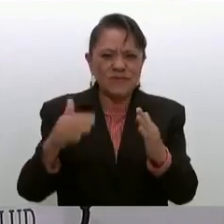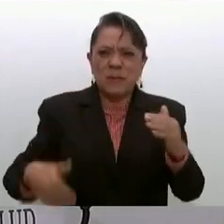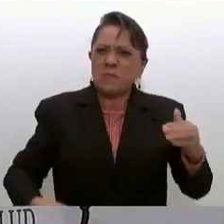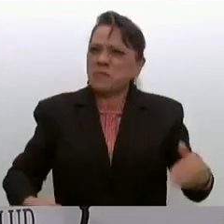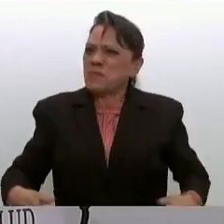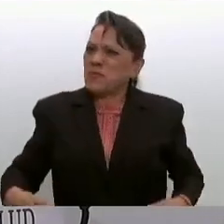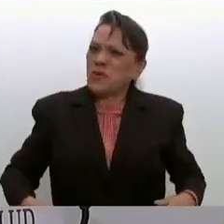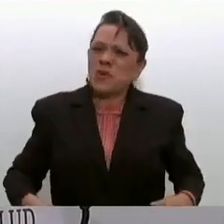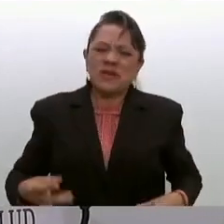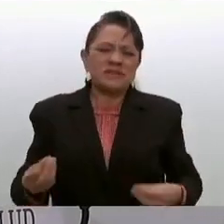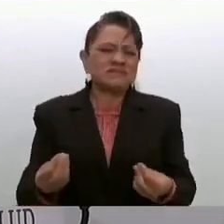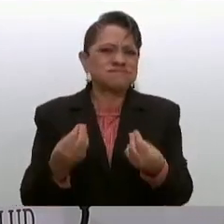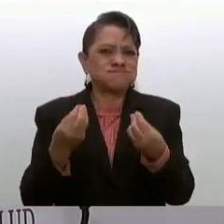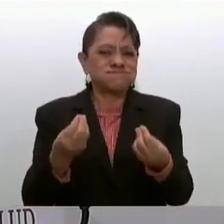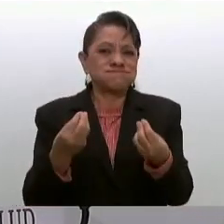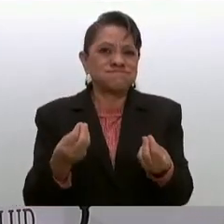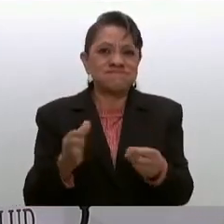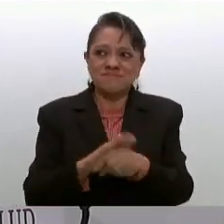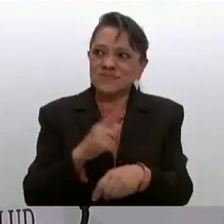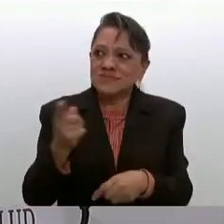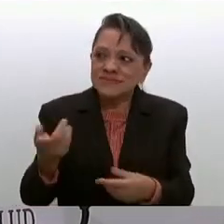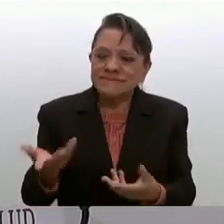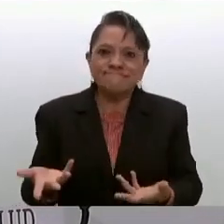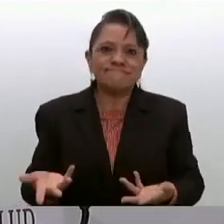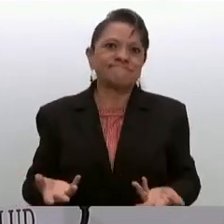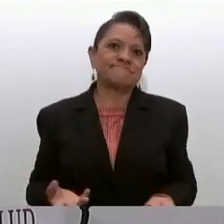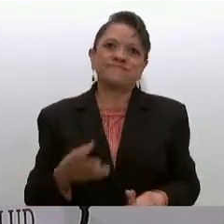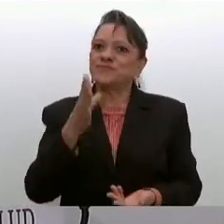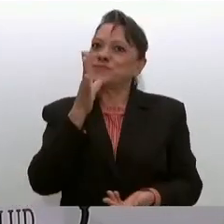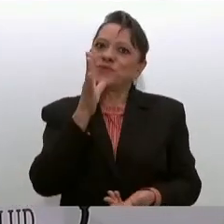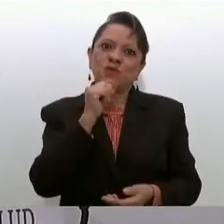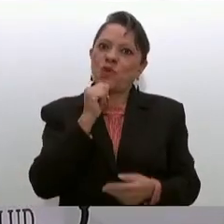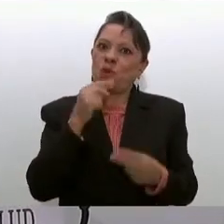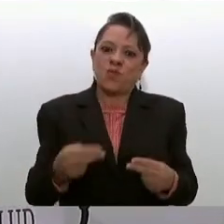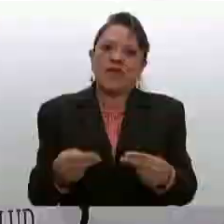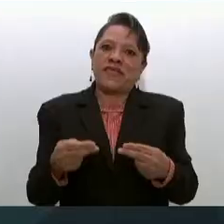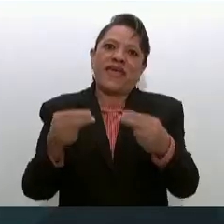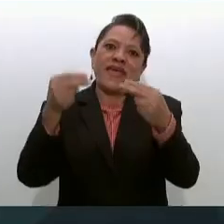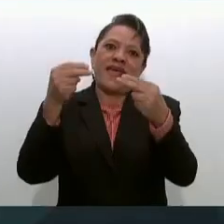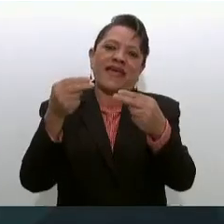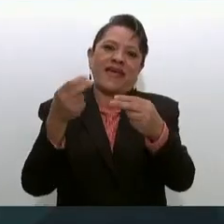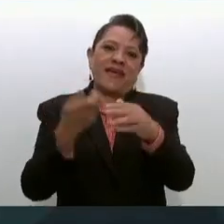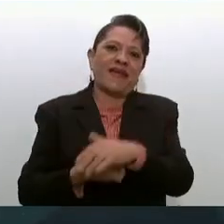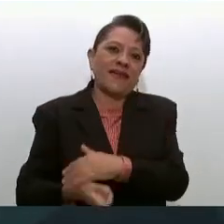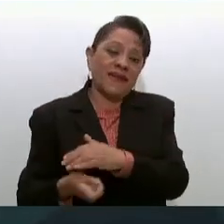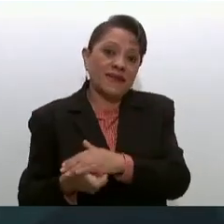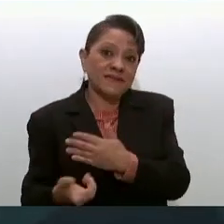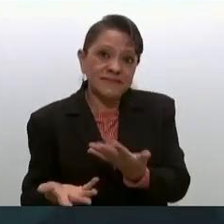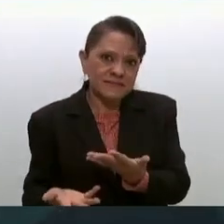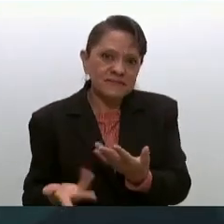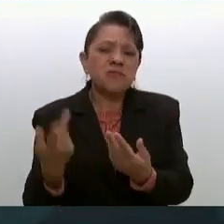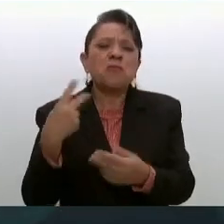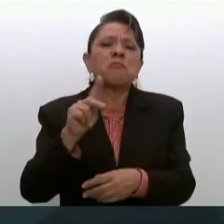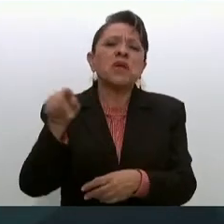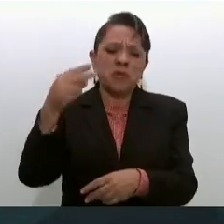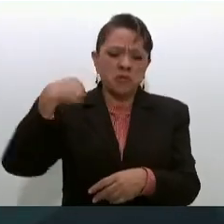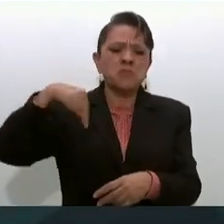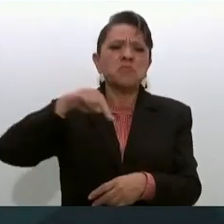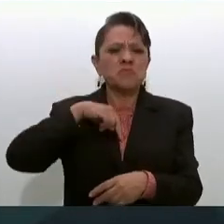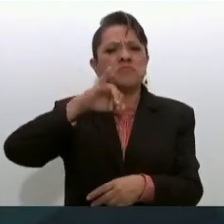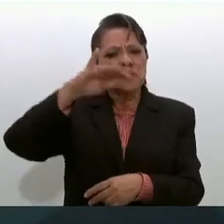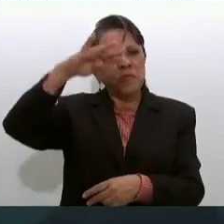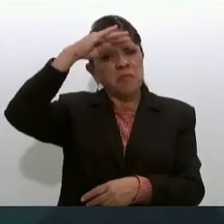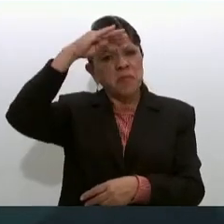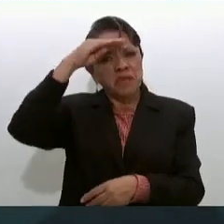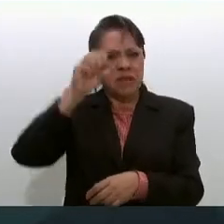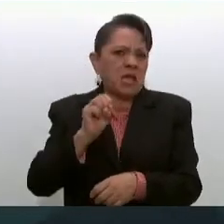porque no va con su manera de pensar pero sí con la nuestra y por